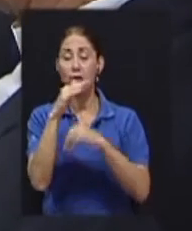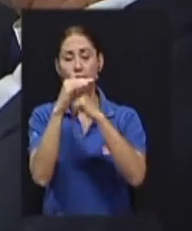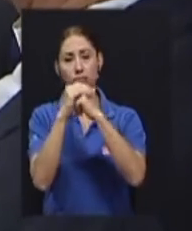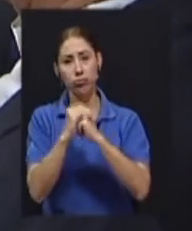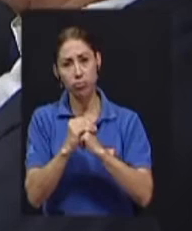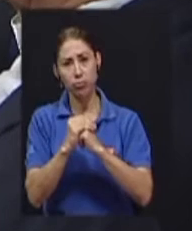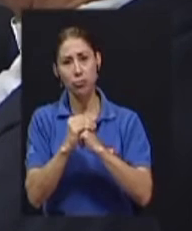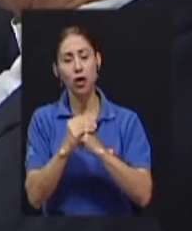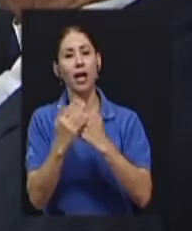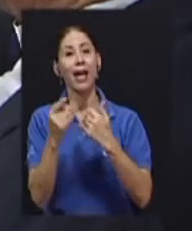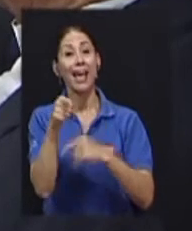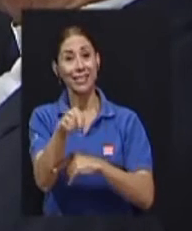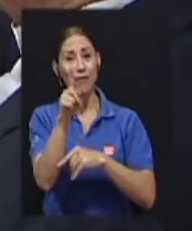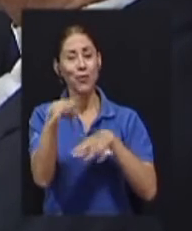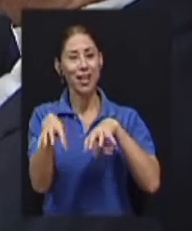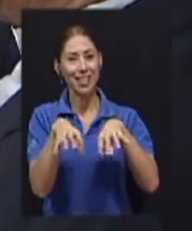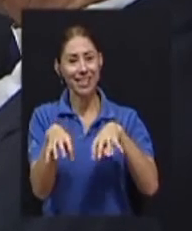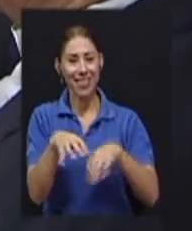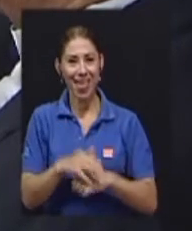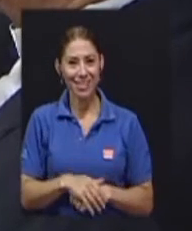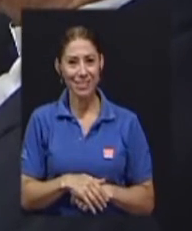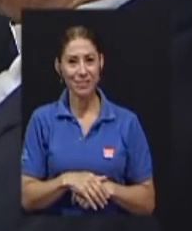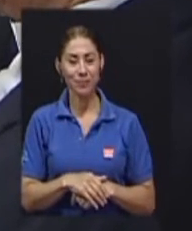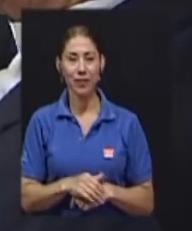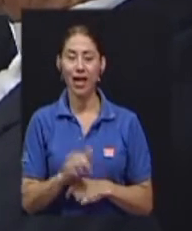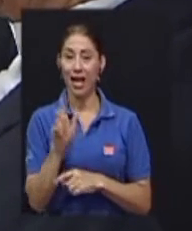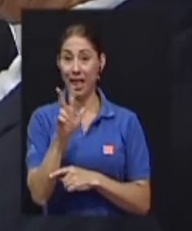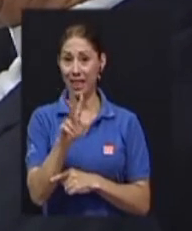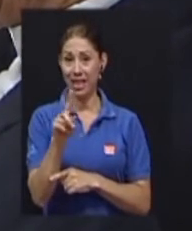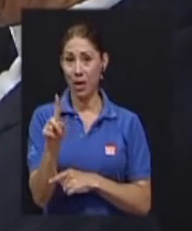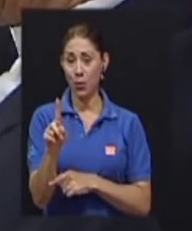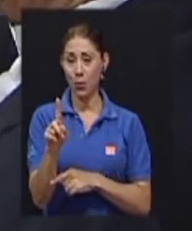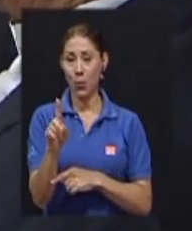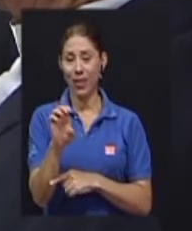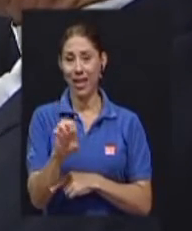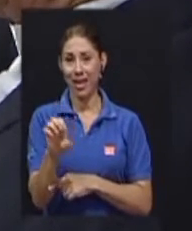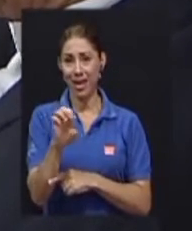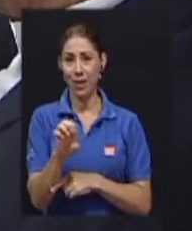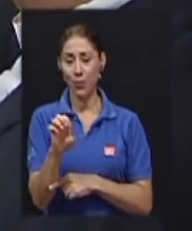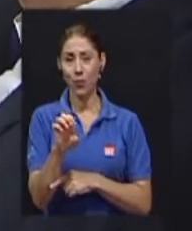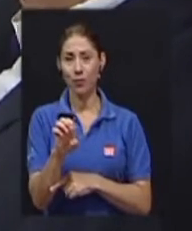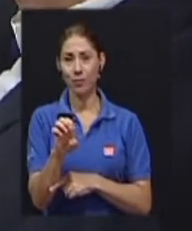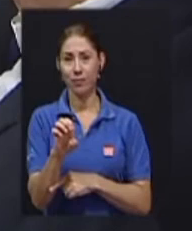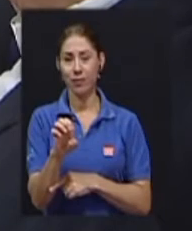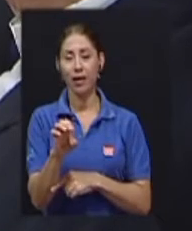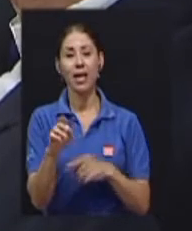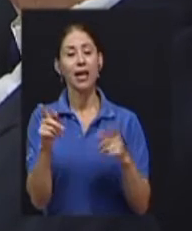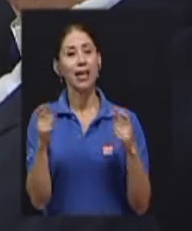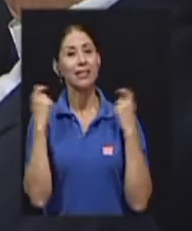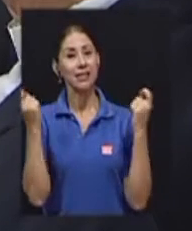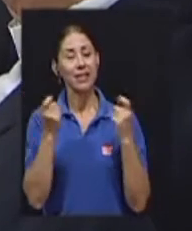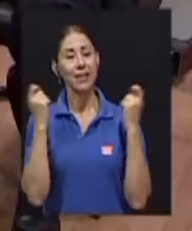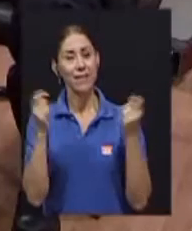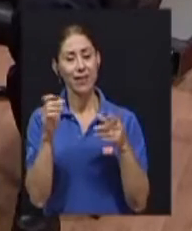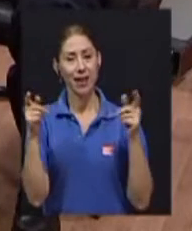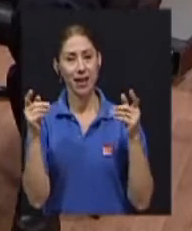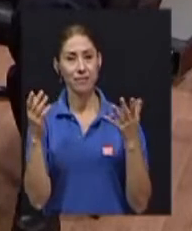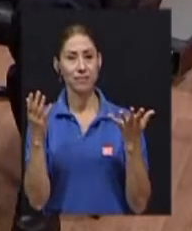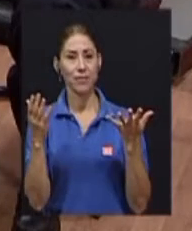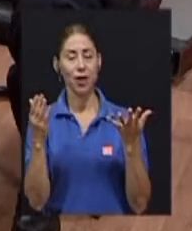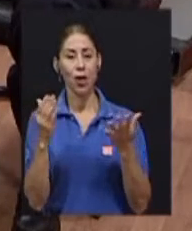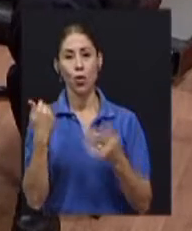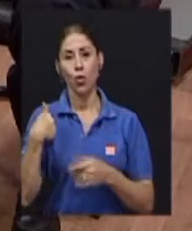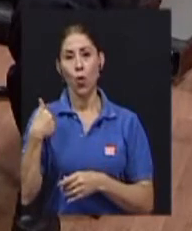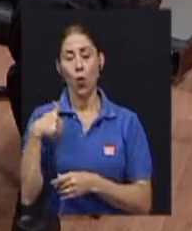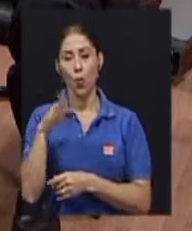actividades. El 31 de enero que se conmemoran las fiestas de Don Bosco en